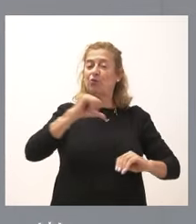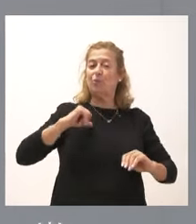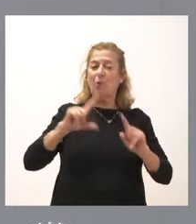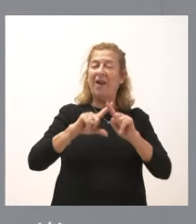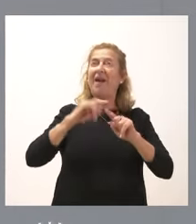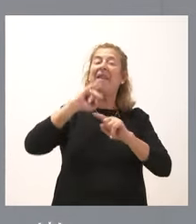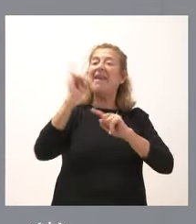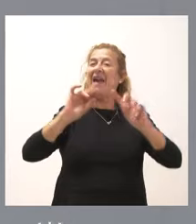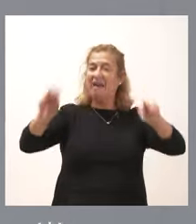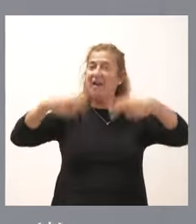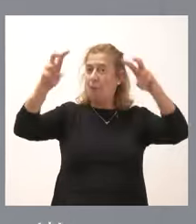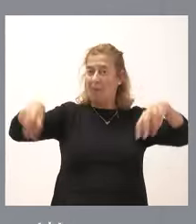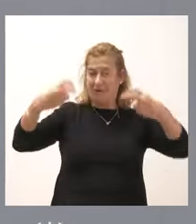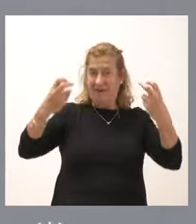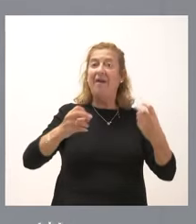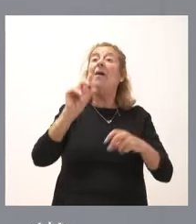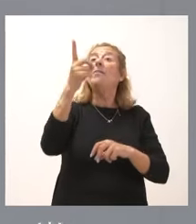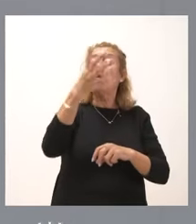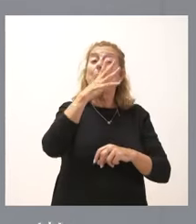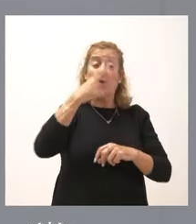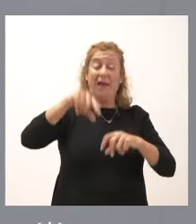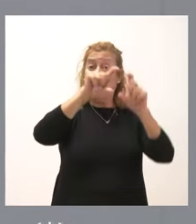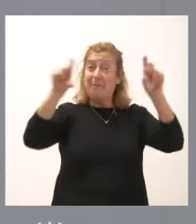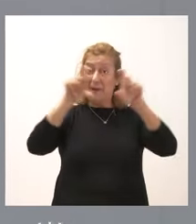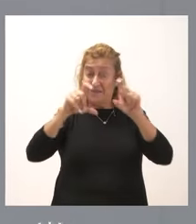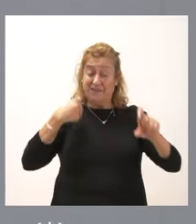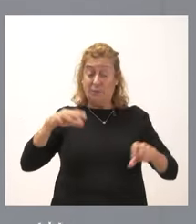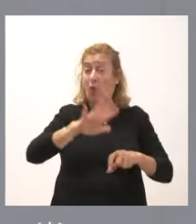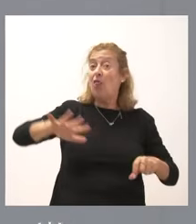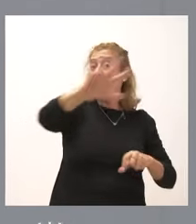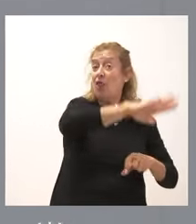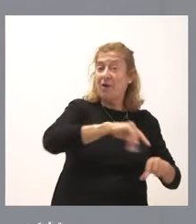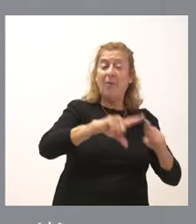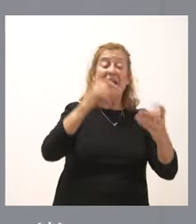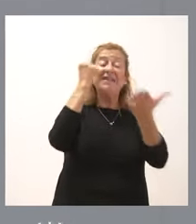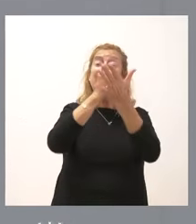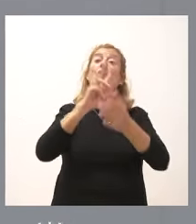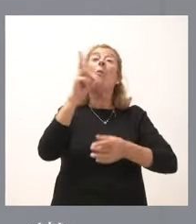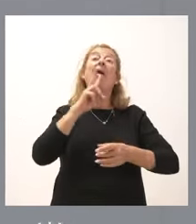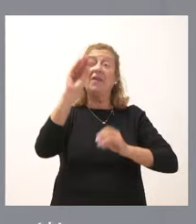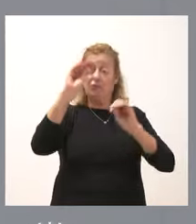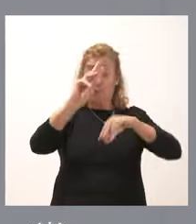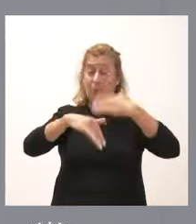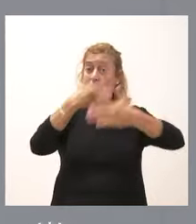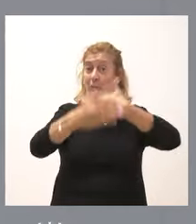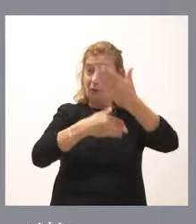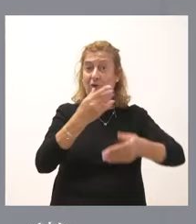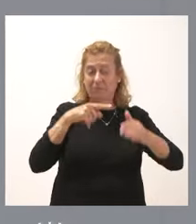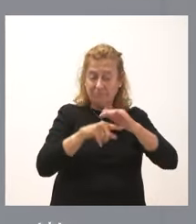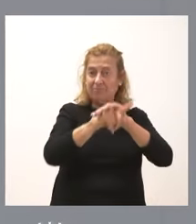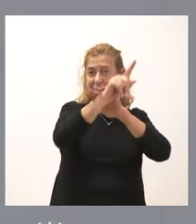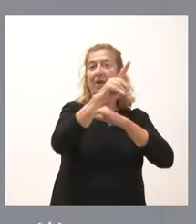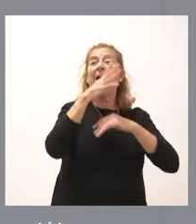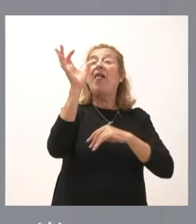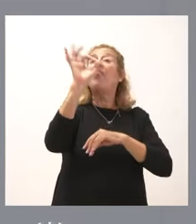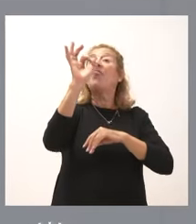con un triple objetivo. En primer lugar, que las empresas ubicadas en ese polígono tengan sello verde en su producción y, por tanto, vayan avanzando hacia el nivel de cero